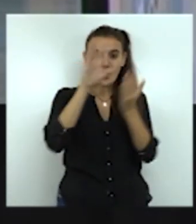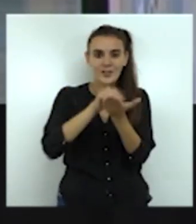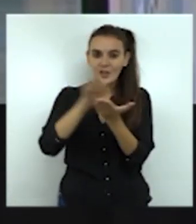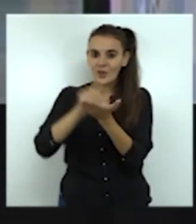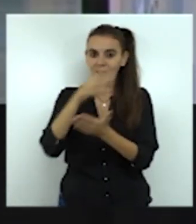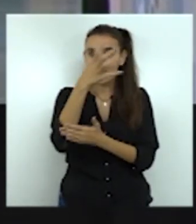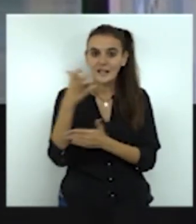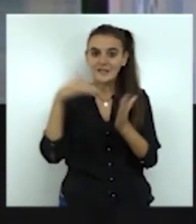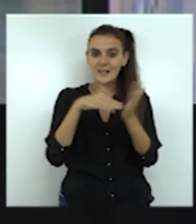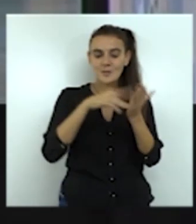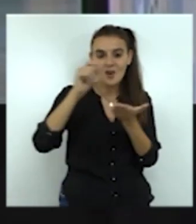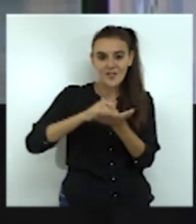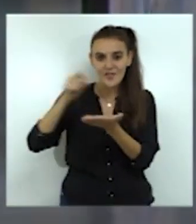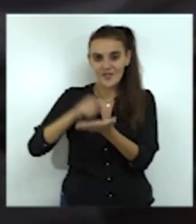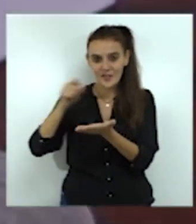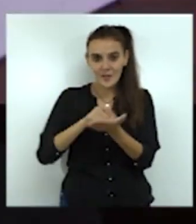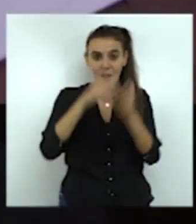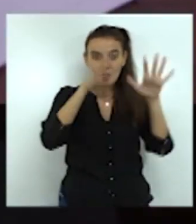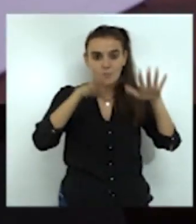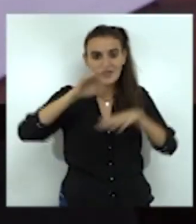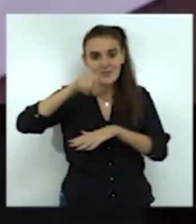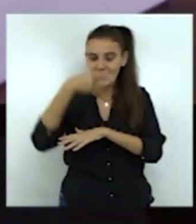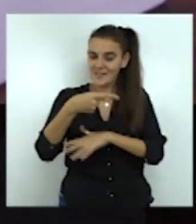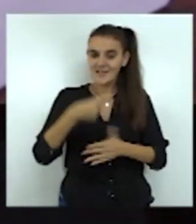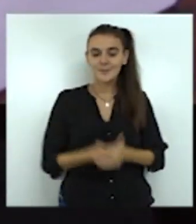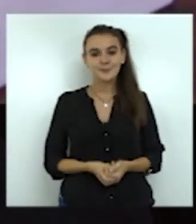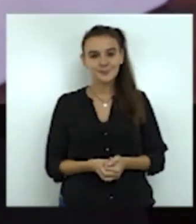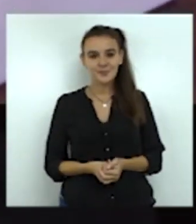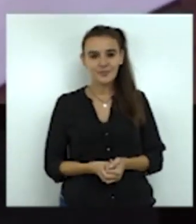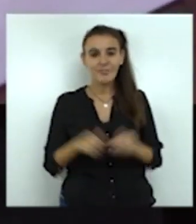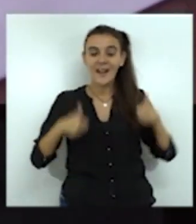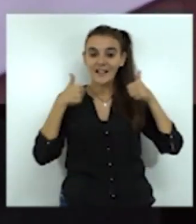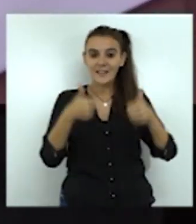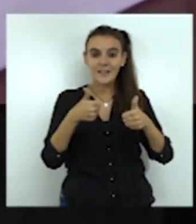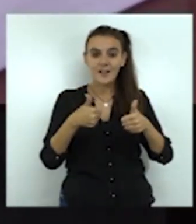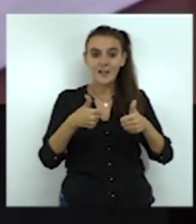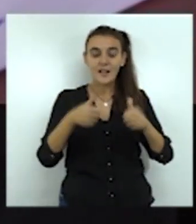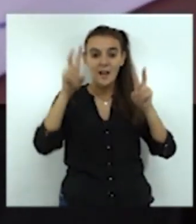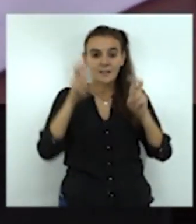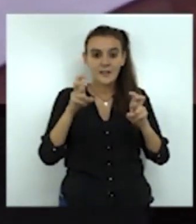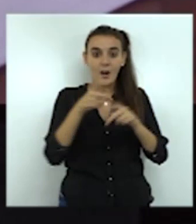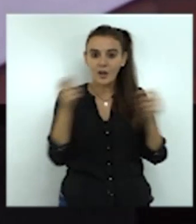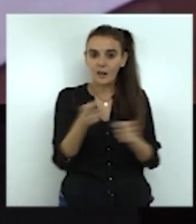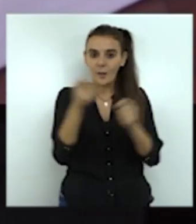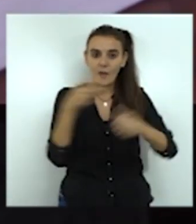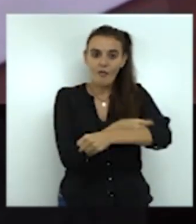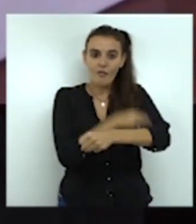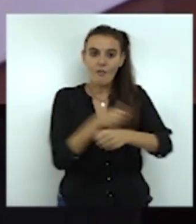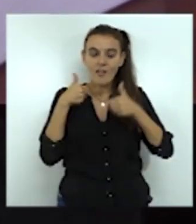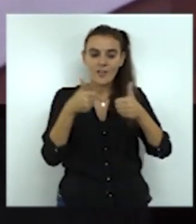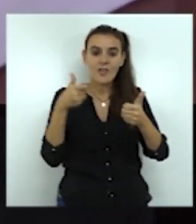firmas en los próximos nueve meses. Ante el inicio de las campañas de vacunación de la gripe por parte de las comunidades autónomas, el